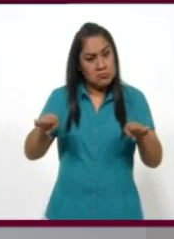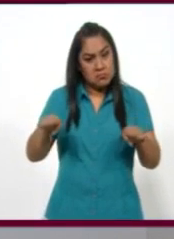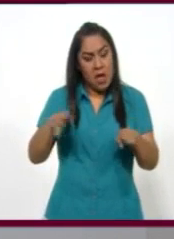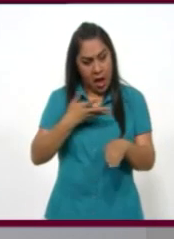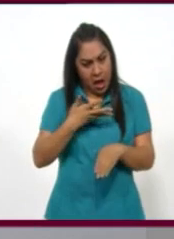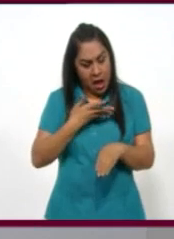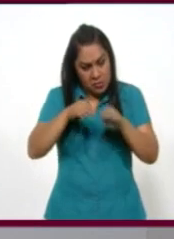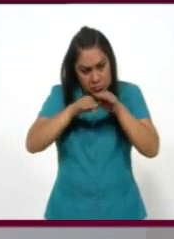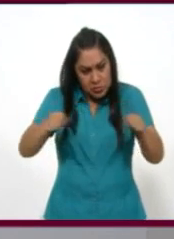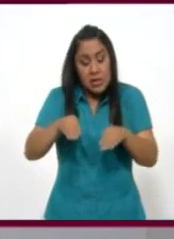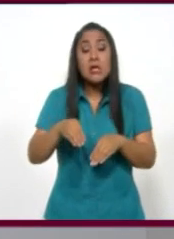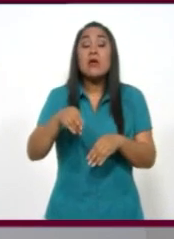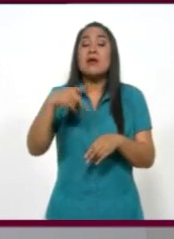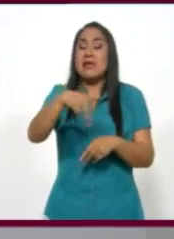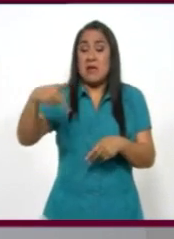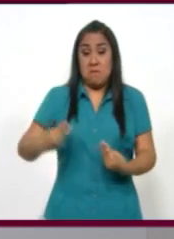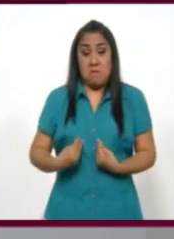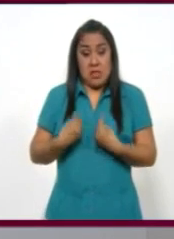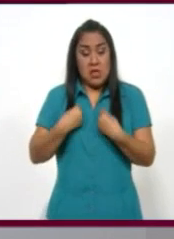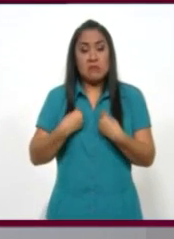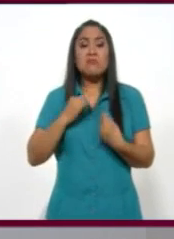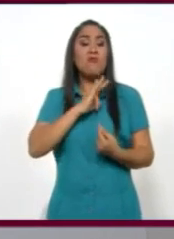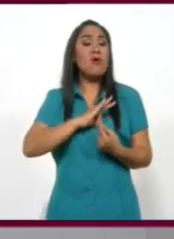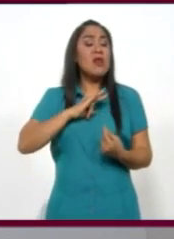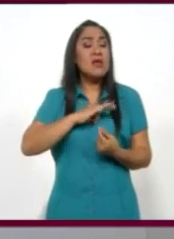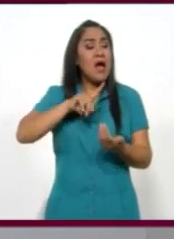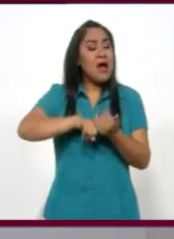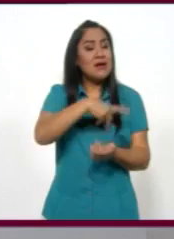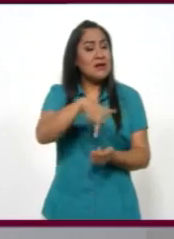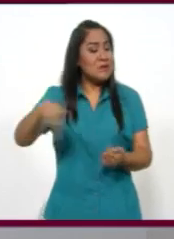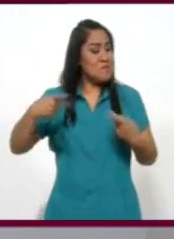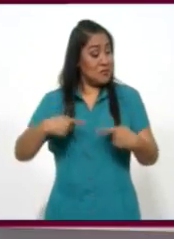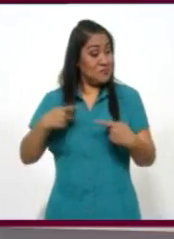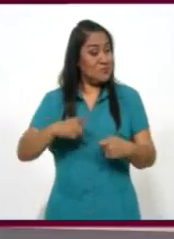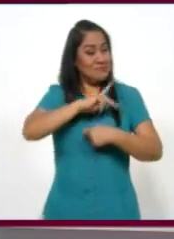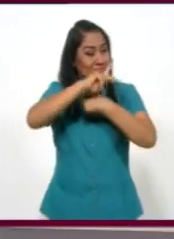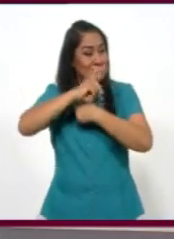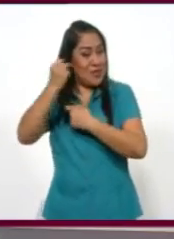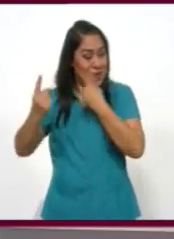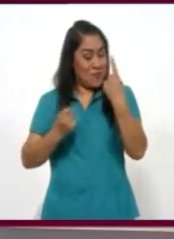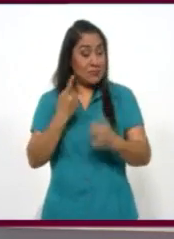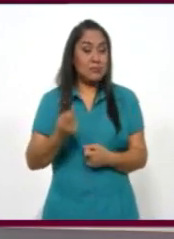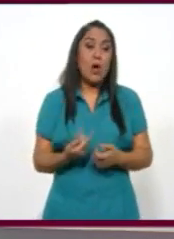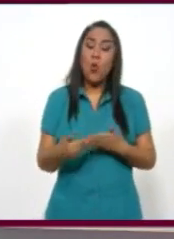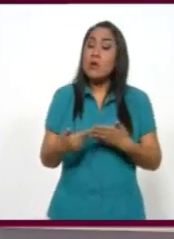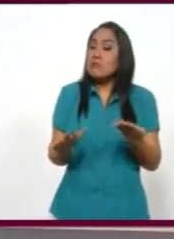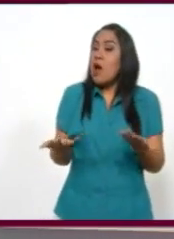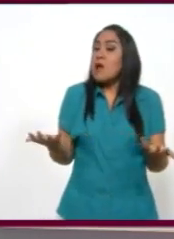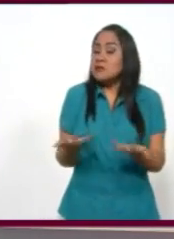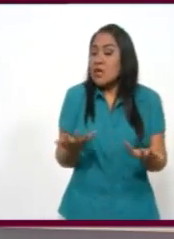el nivel de vida más feliz para sus habitantes. Ya. Ahora, bueno, pues, ¿qué hacer para